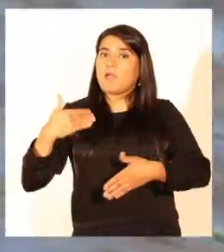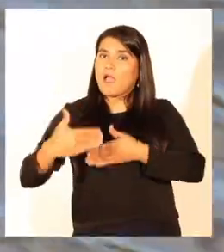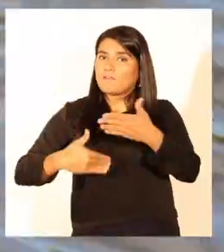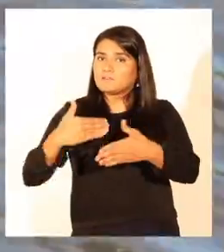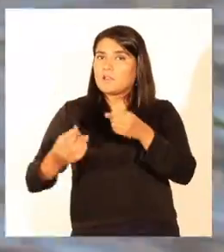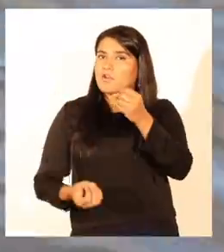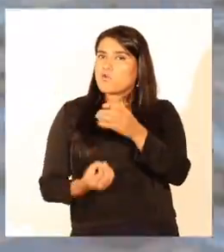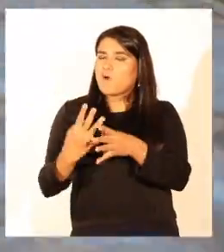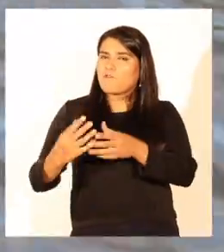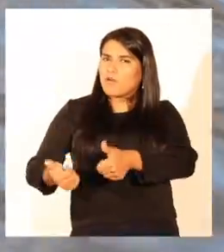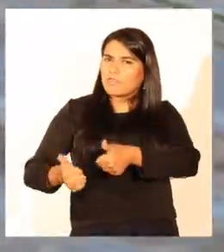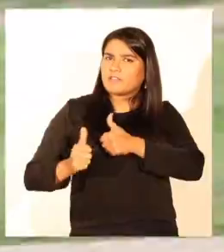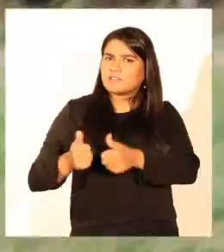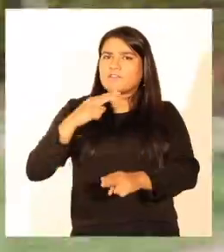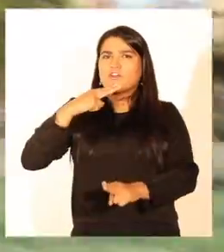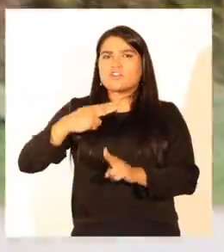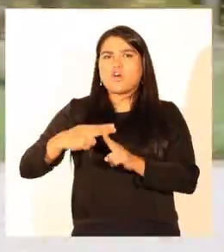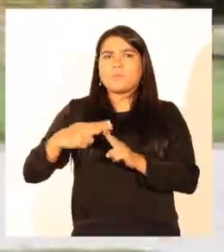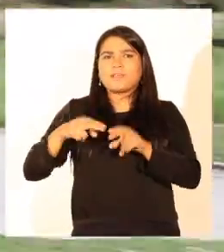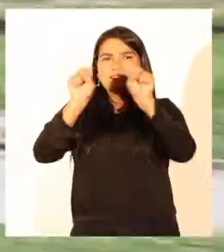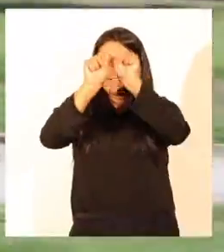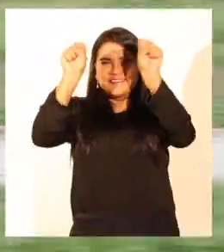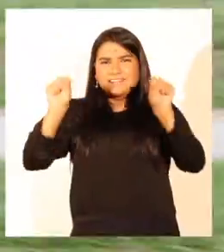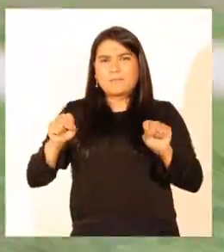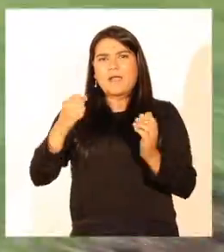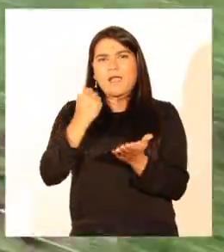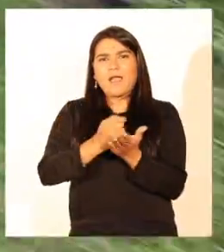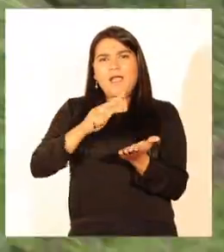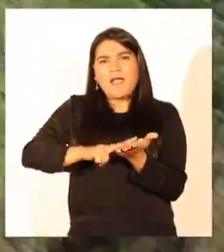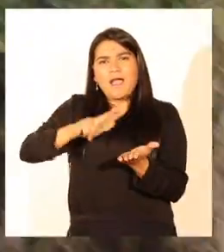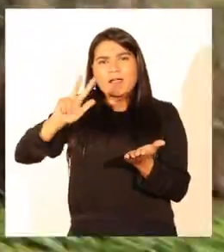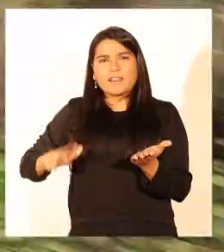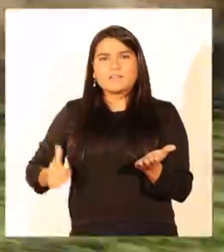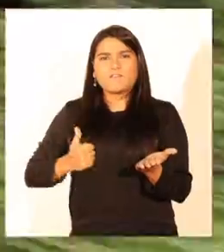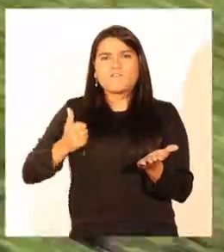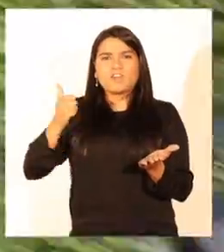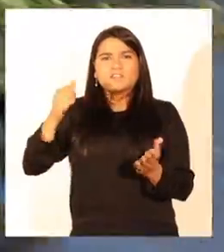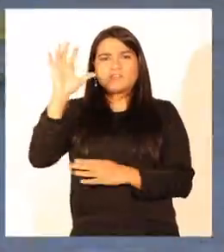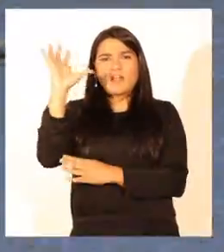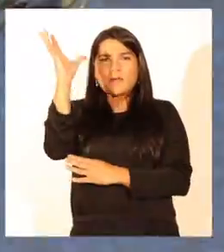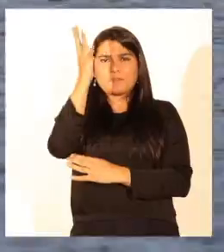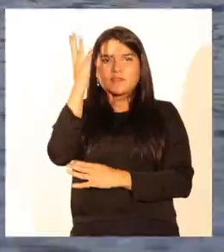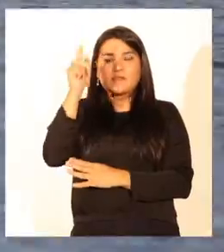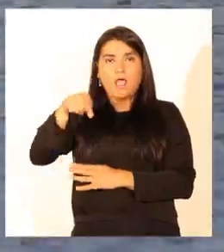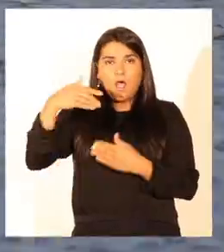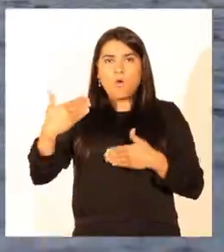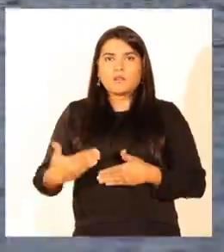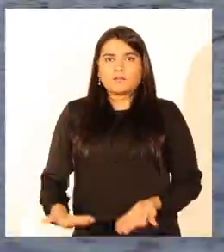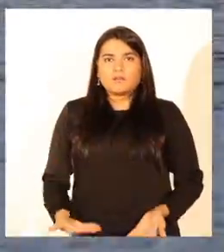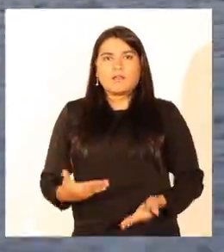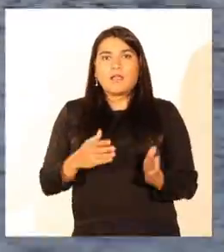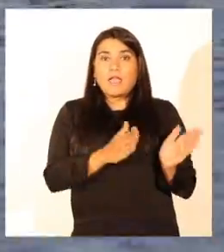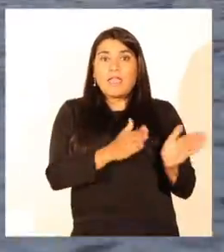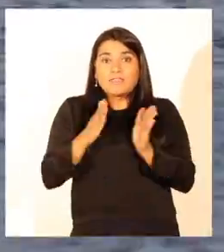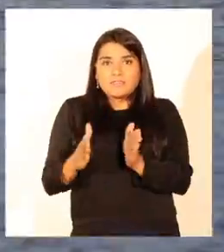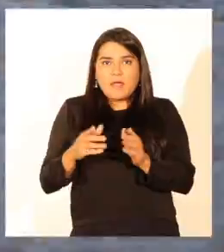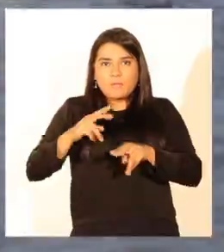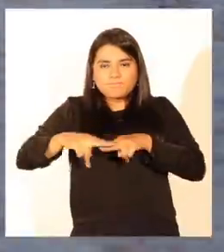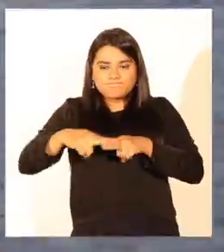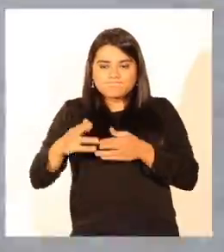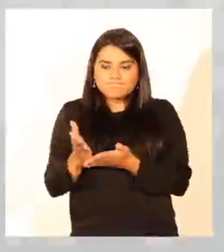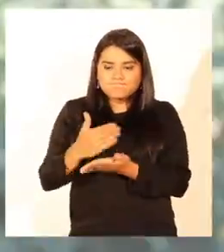avanzar en un nuevo desafío denominado Sistema de Acreditación de Vocación Ambiental, que actualmente se encuentra en etapa de